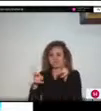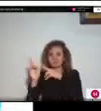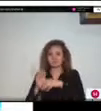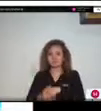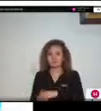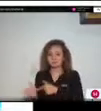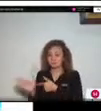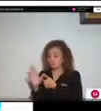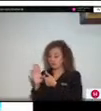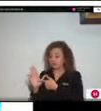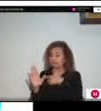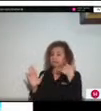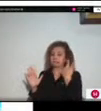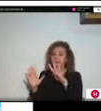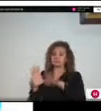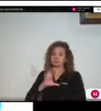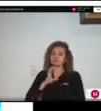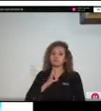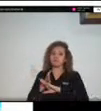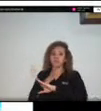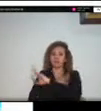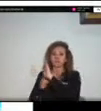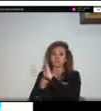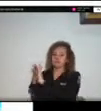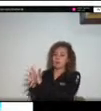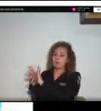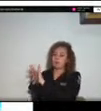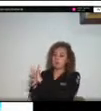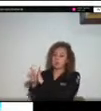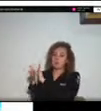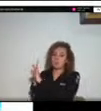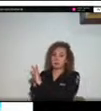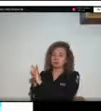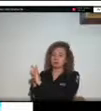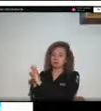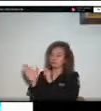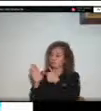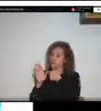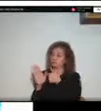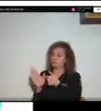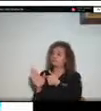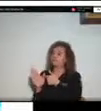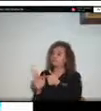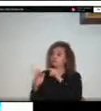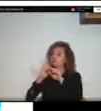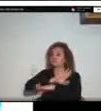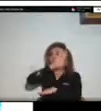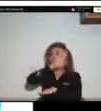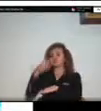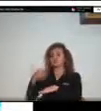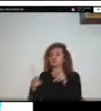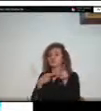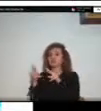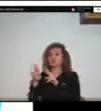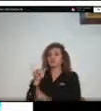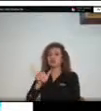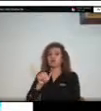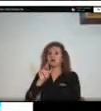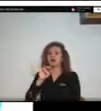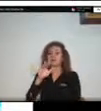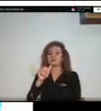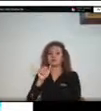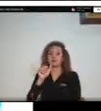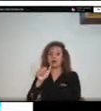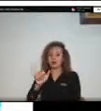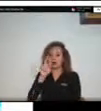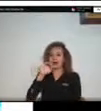característica que les estaba planteando vemos esta es la cuenca del río Ariari y vemos como alrededor del cauce principal hay